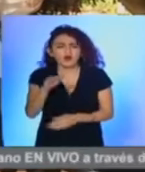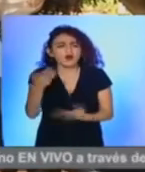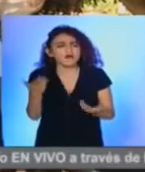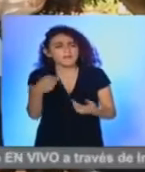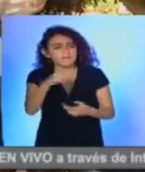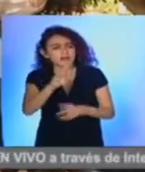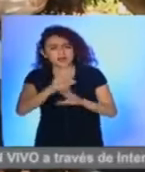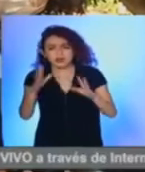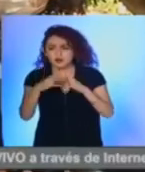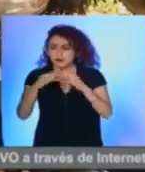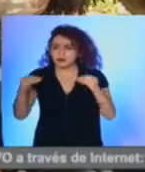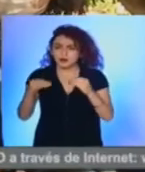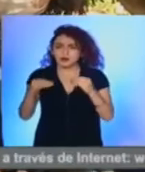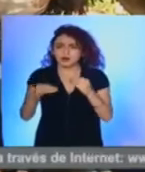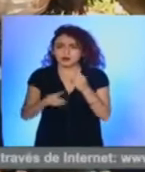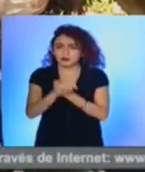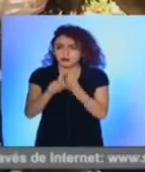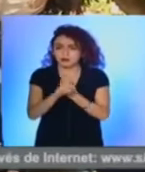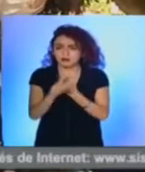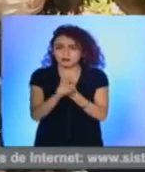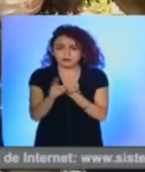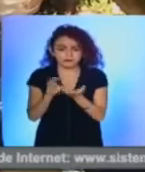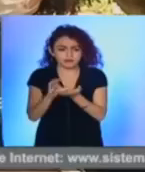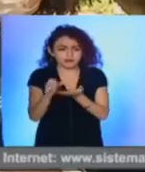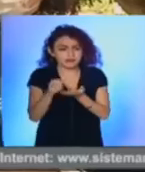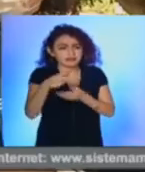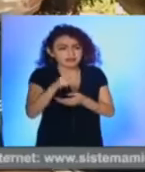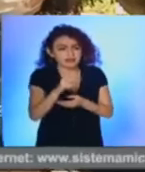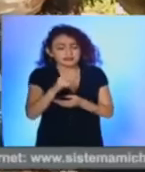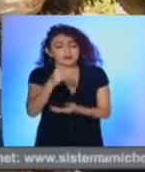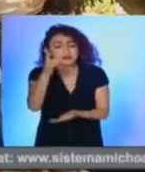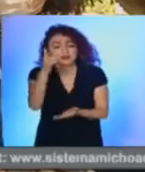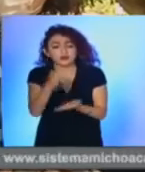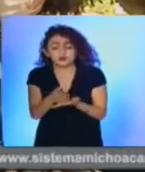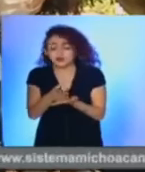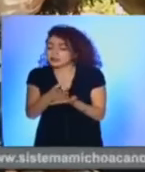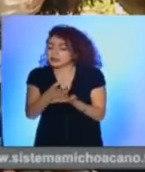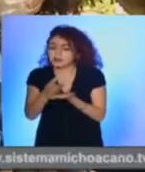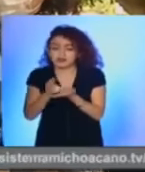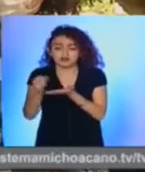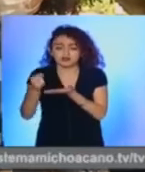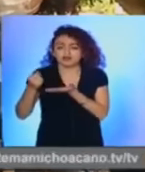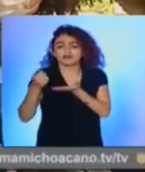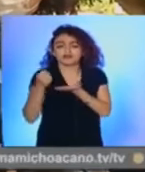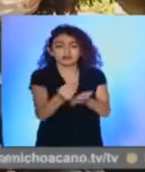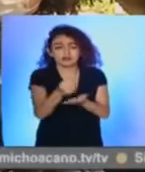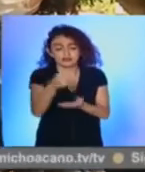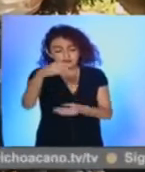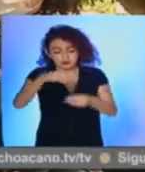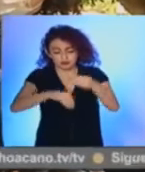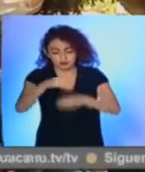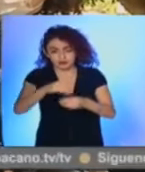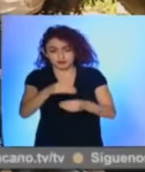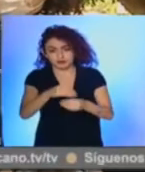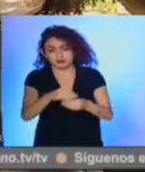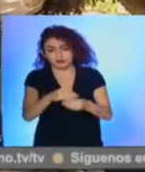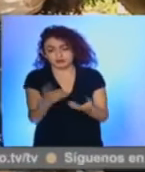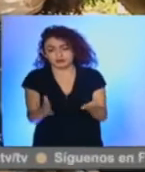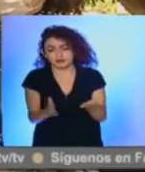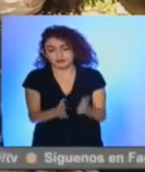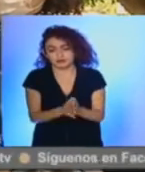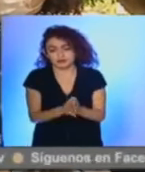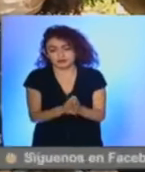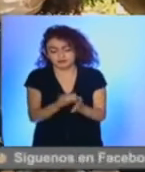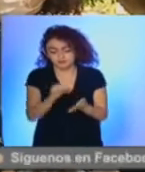ya se resolvió lo del crédito. Sí, pero el crédito es solo y exclusivamente para obra, dice